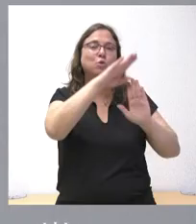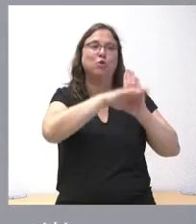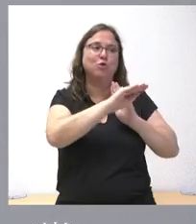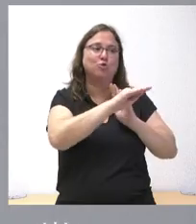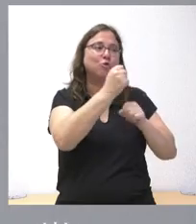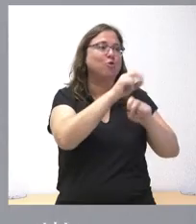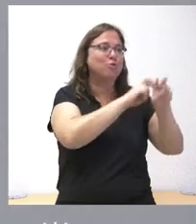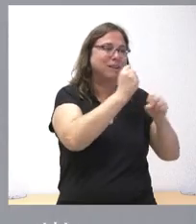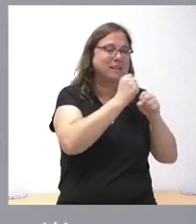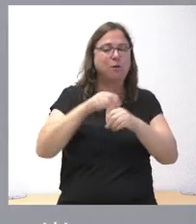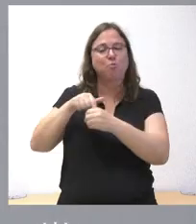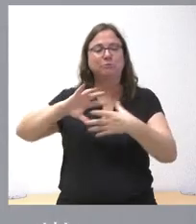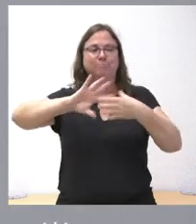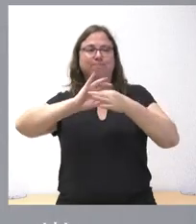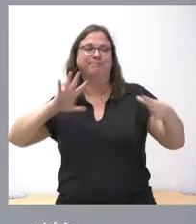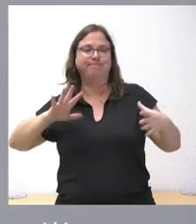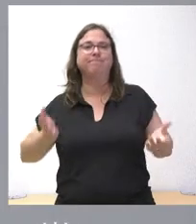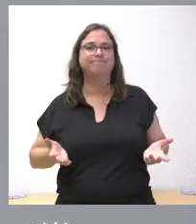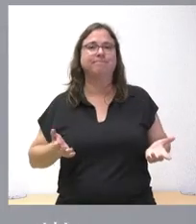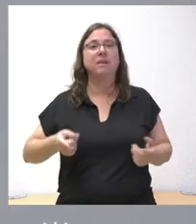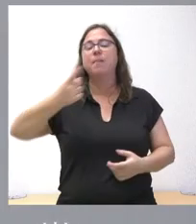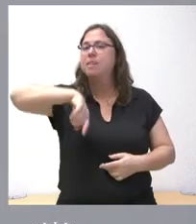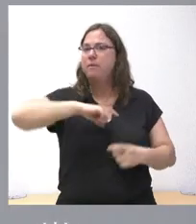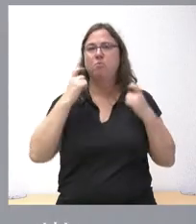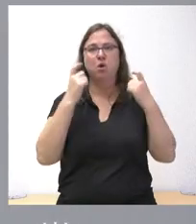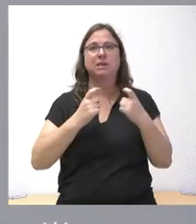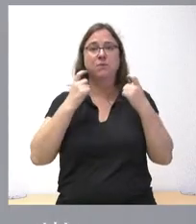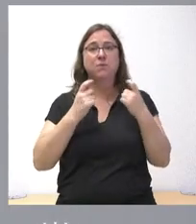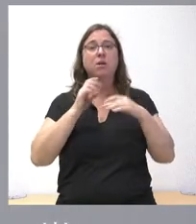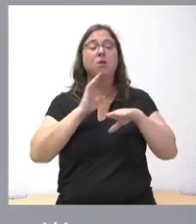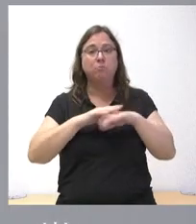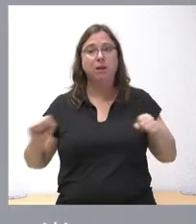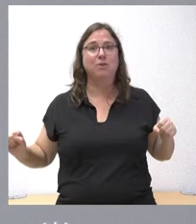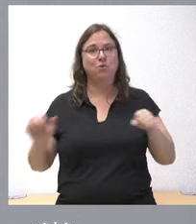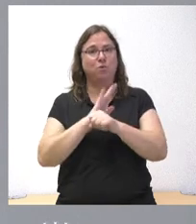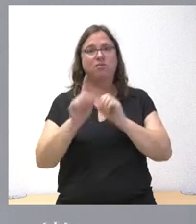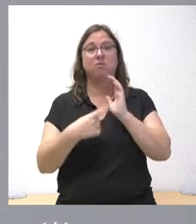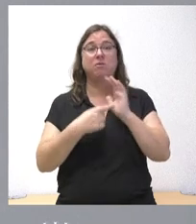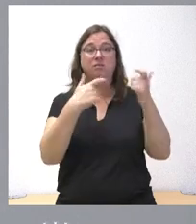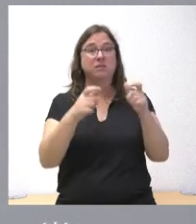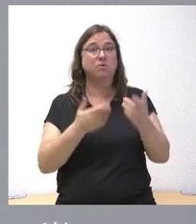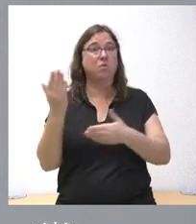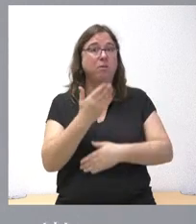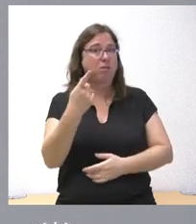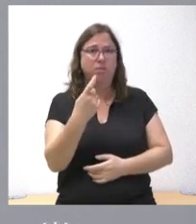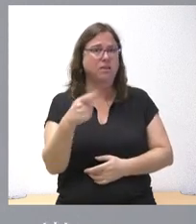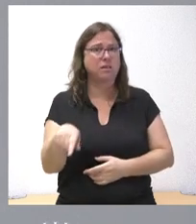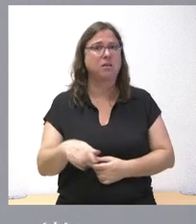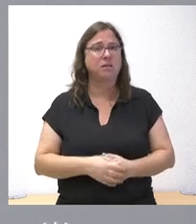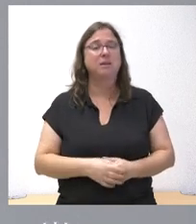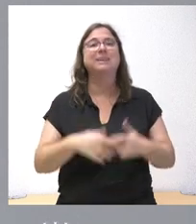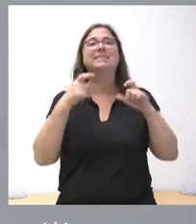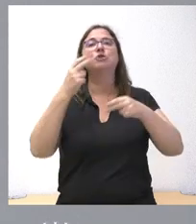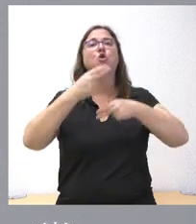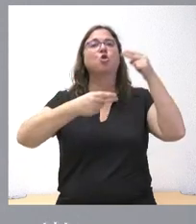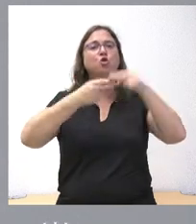los trabajadores demandarían. También tenemos que hacer el esfuerzo porque esos puestos de trabajo se cubran, porque especialmente algunos sectores productivos dependen de esa actividad. El sector de la